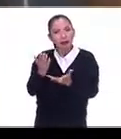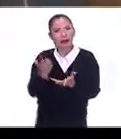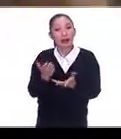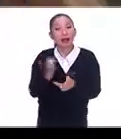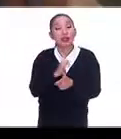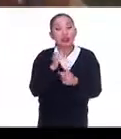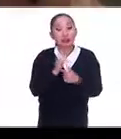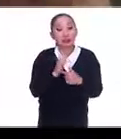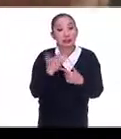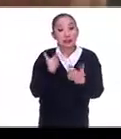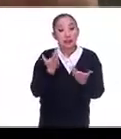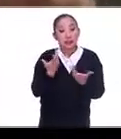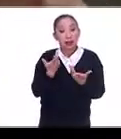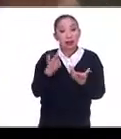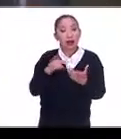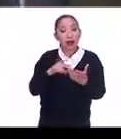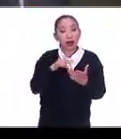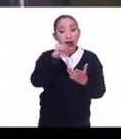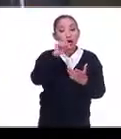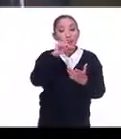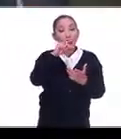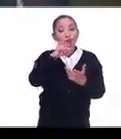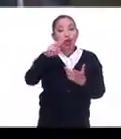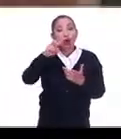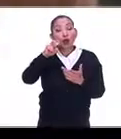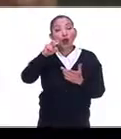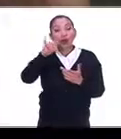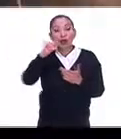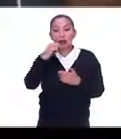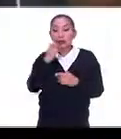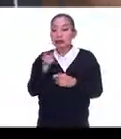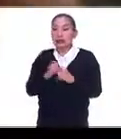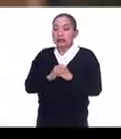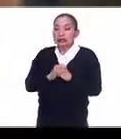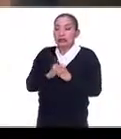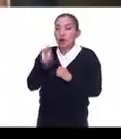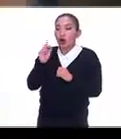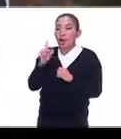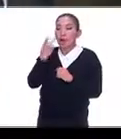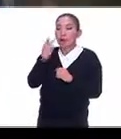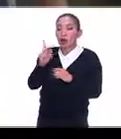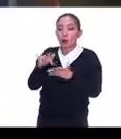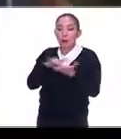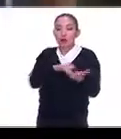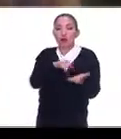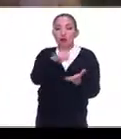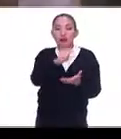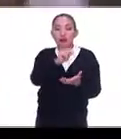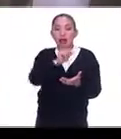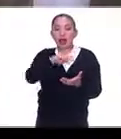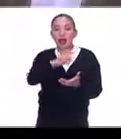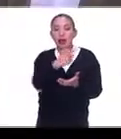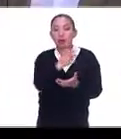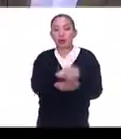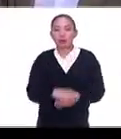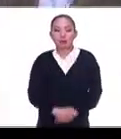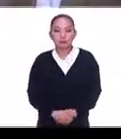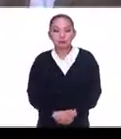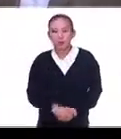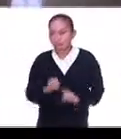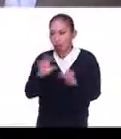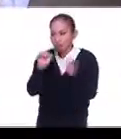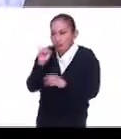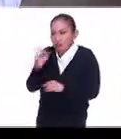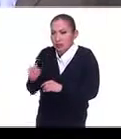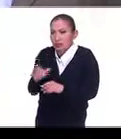la silla Louis Vuitton hizo que Louis Vuitton dijera, bueno, a ver, ¿cómo puedo apoyar a Tenango? Claro, porque